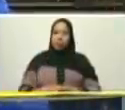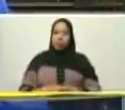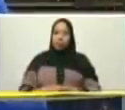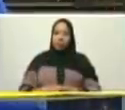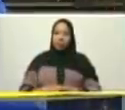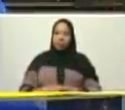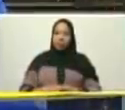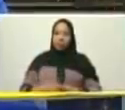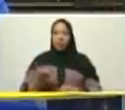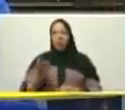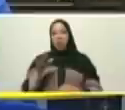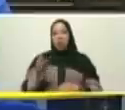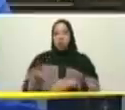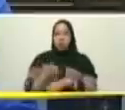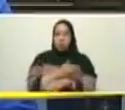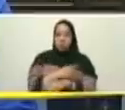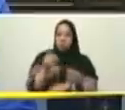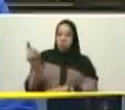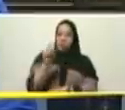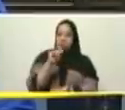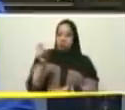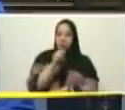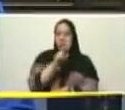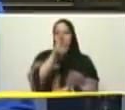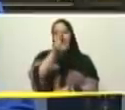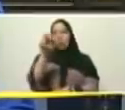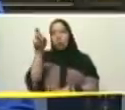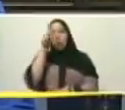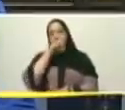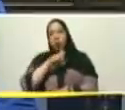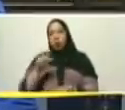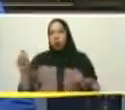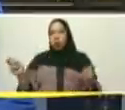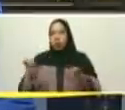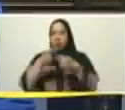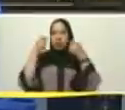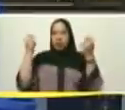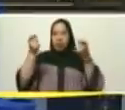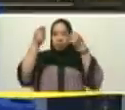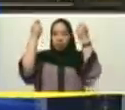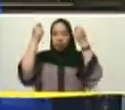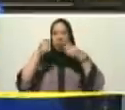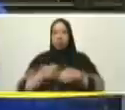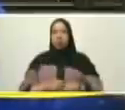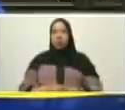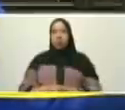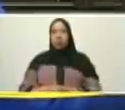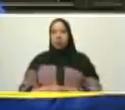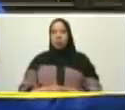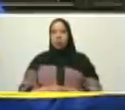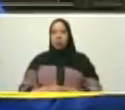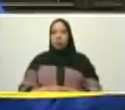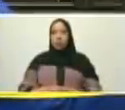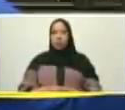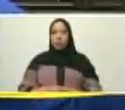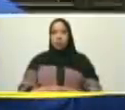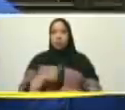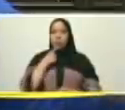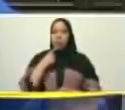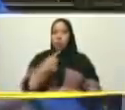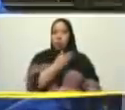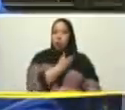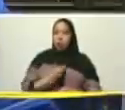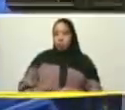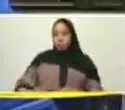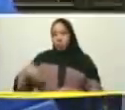apenas hace unos meses los 200 años de la campaña. Como dijo el profesor Torres